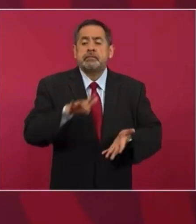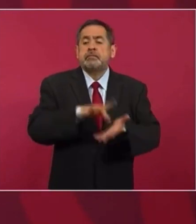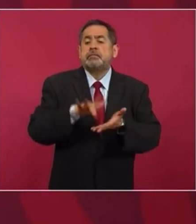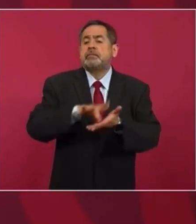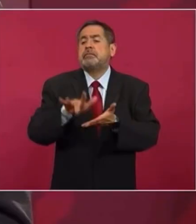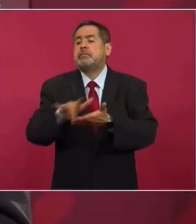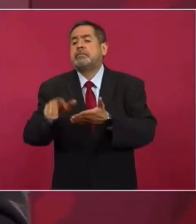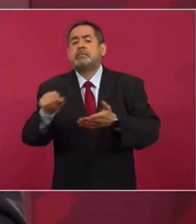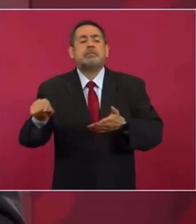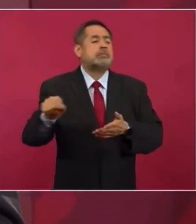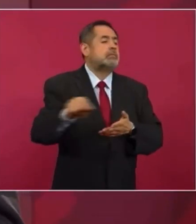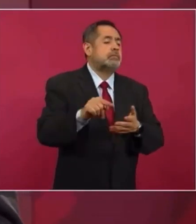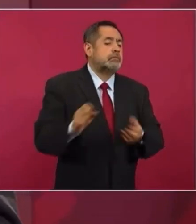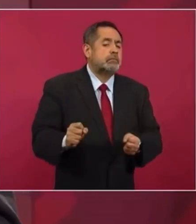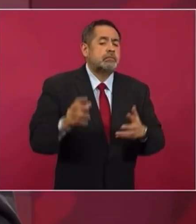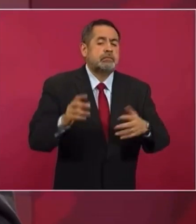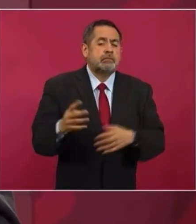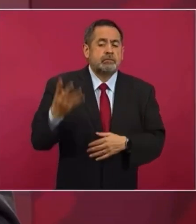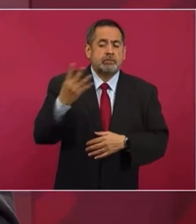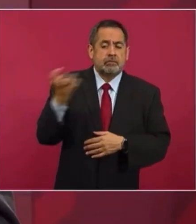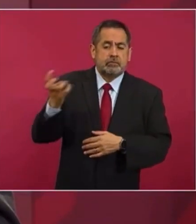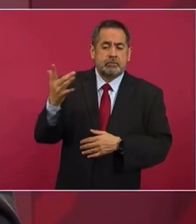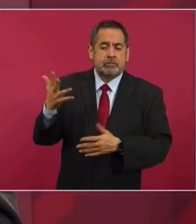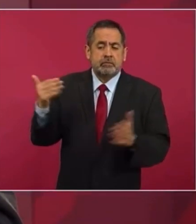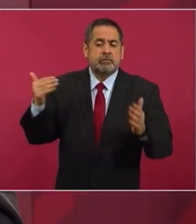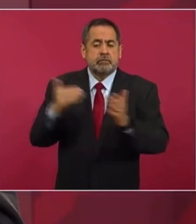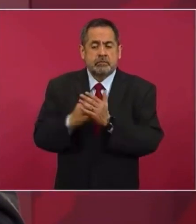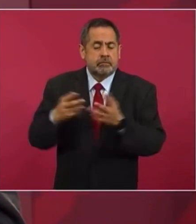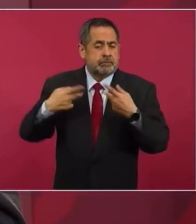mil sembradores